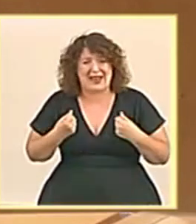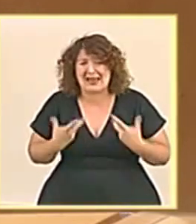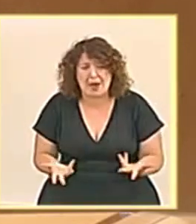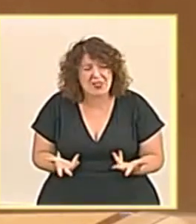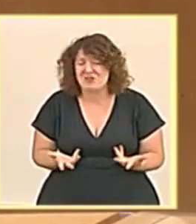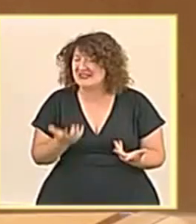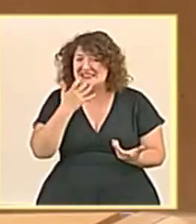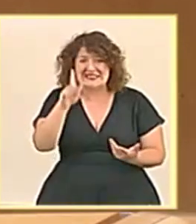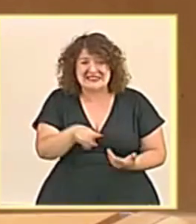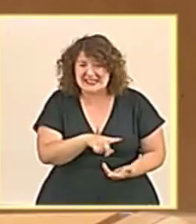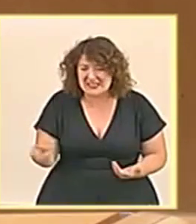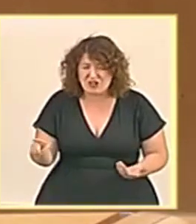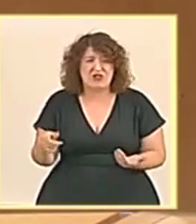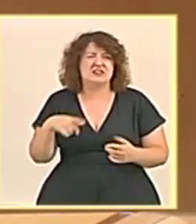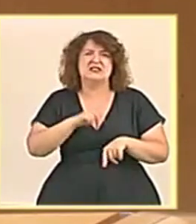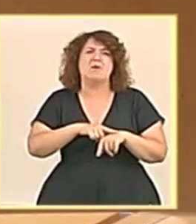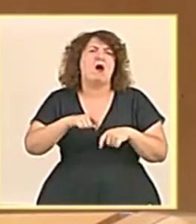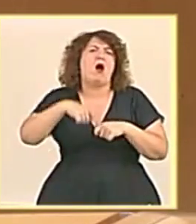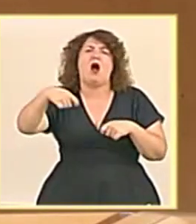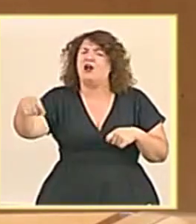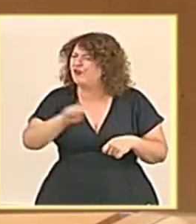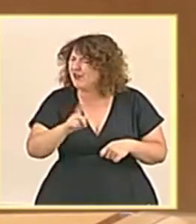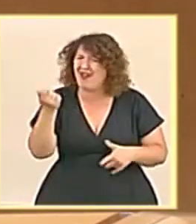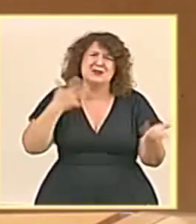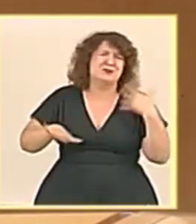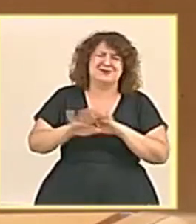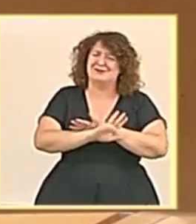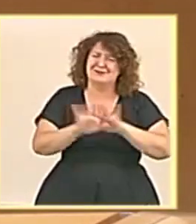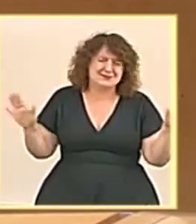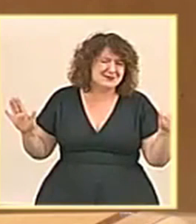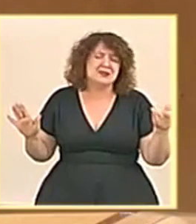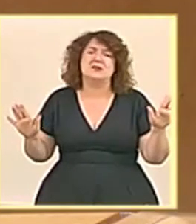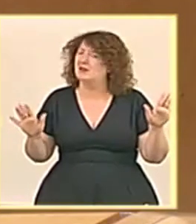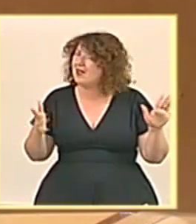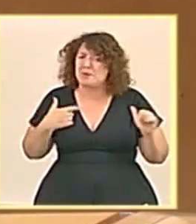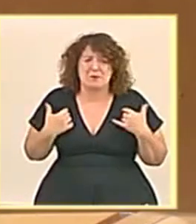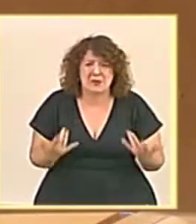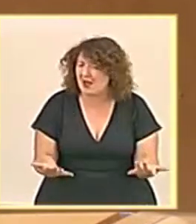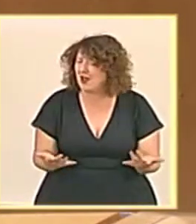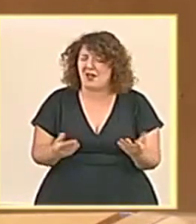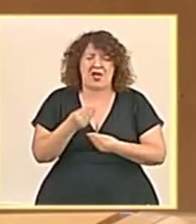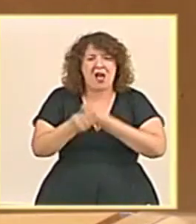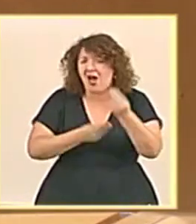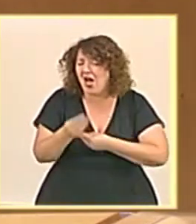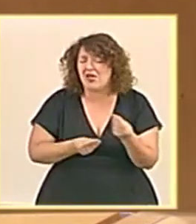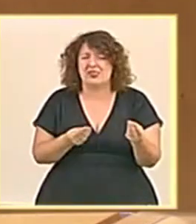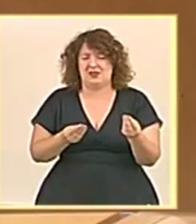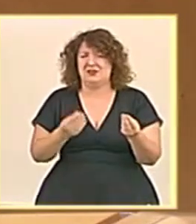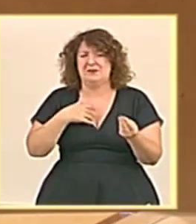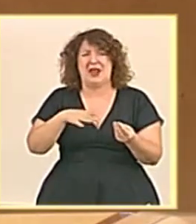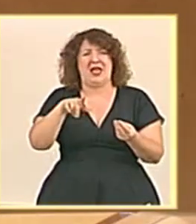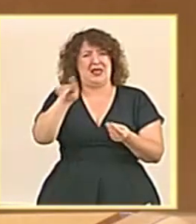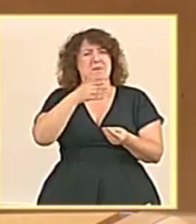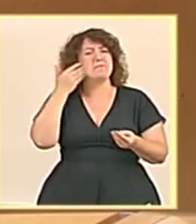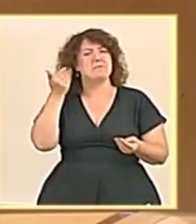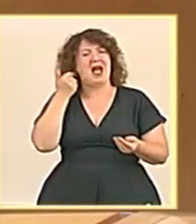demora, sin que se amplíen los plazos, sin que se den más excusas, sino simplemente haciendo y entendiendo que el litoral de